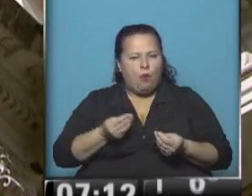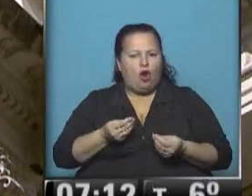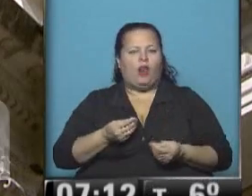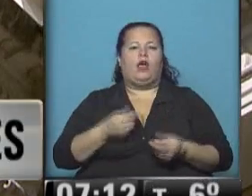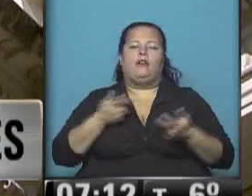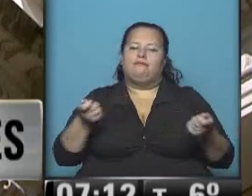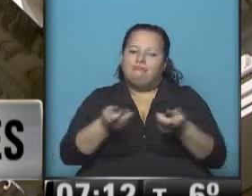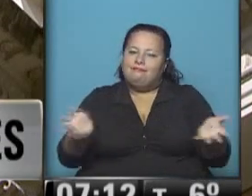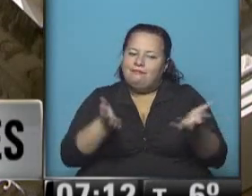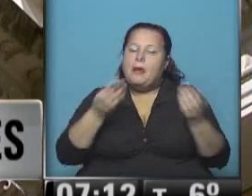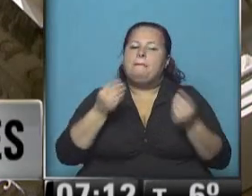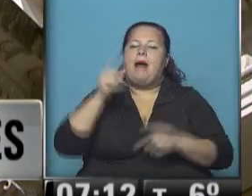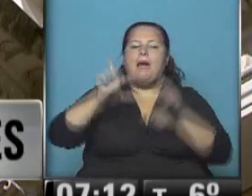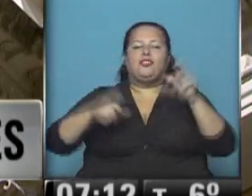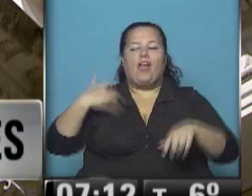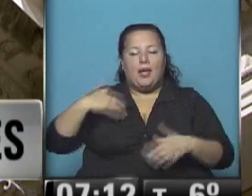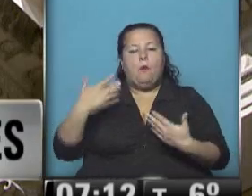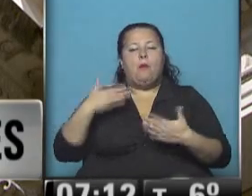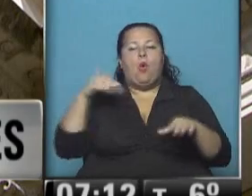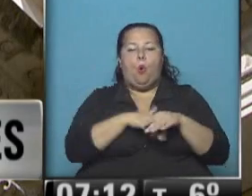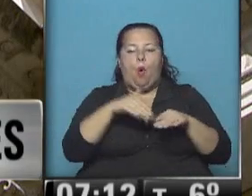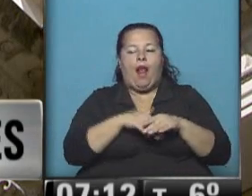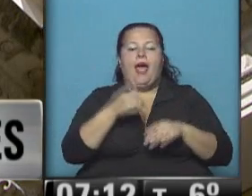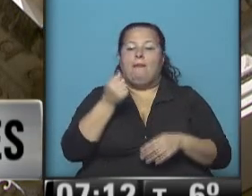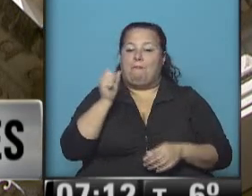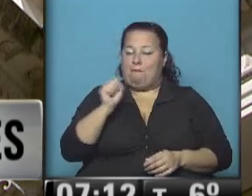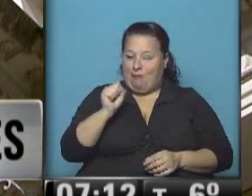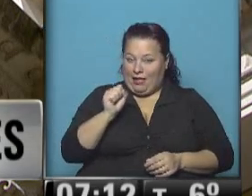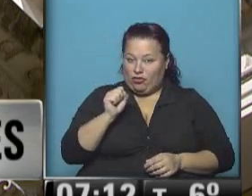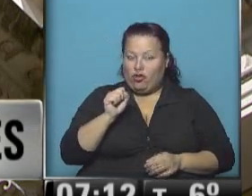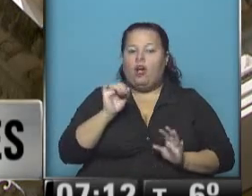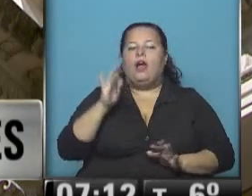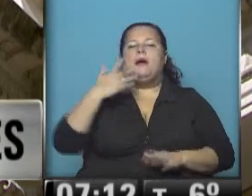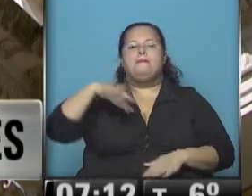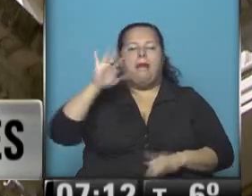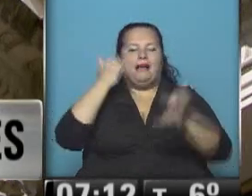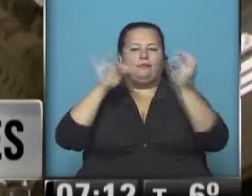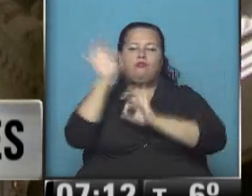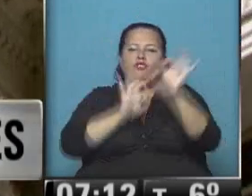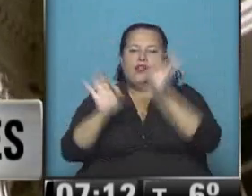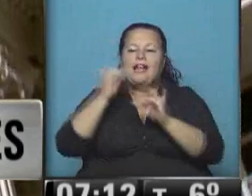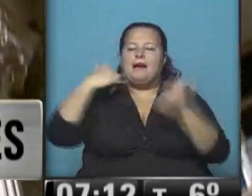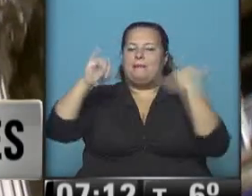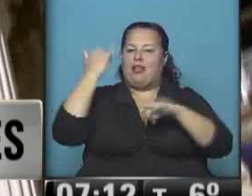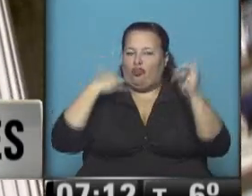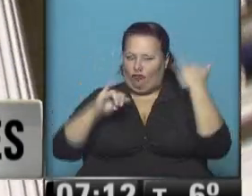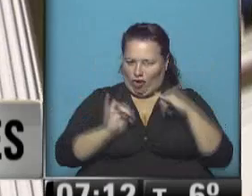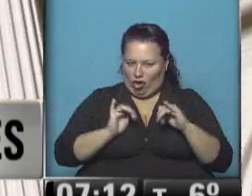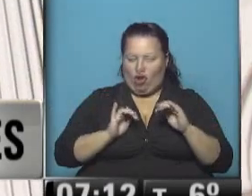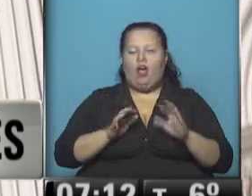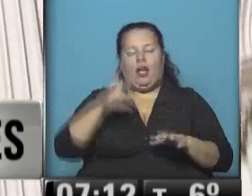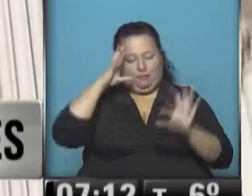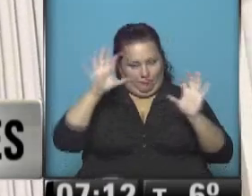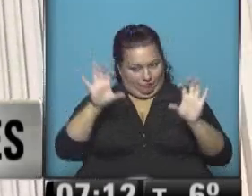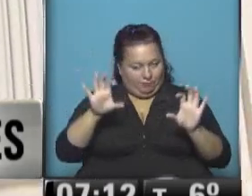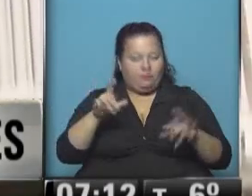nuevos incentivos para que los ciudadanos podamos ahorrar en moneda local, en pesos, con más tasa de interés si lo depositás en plazo fijo. A ver, tome